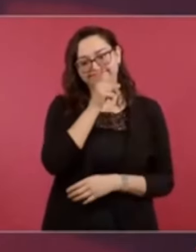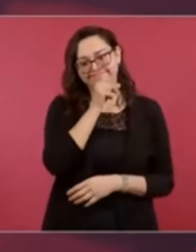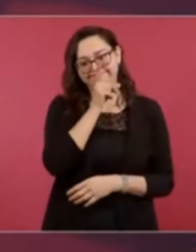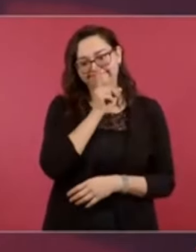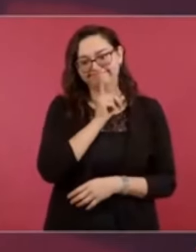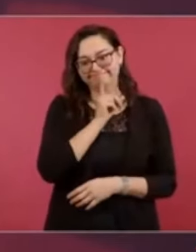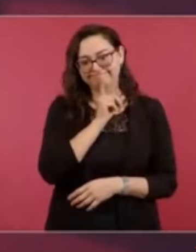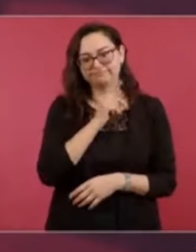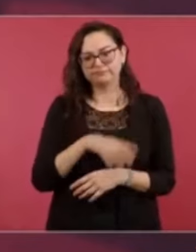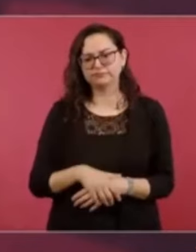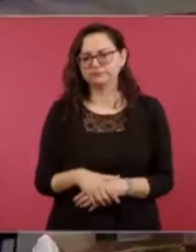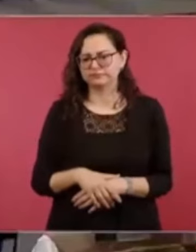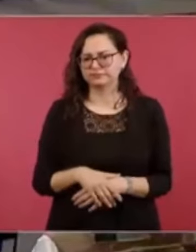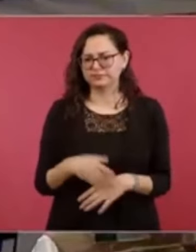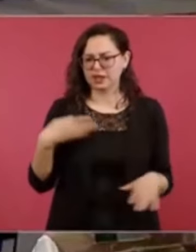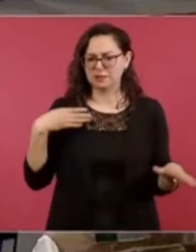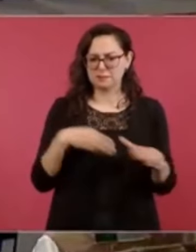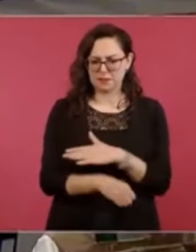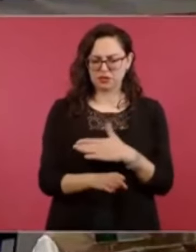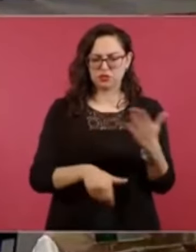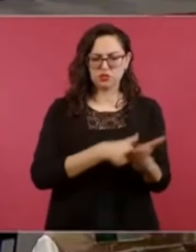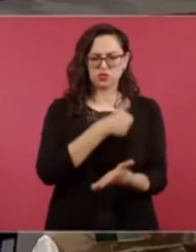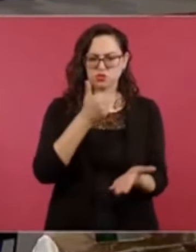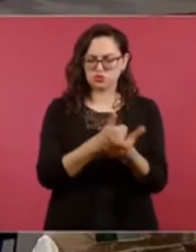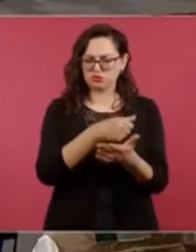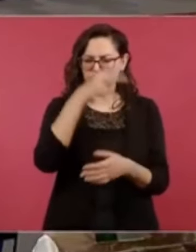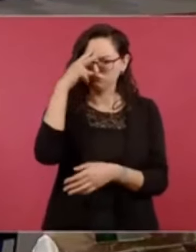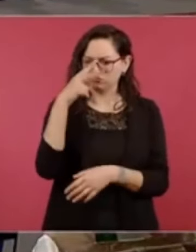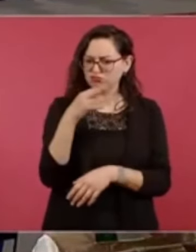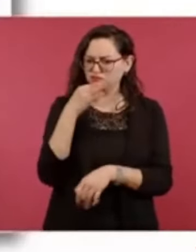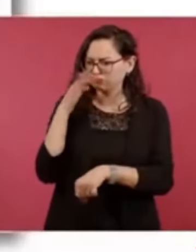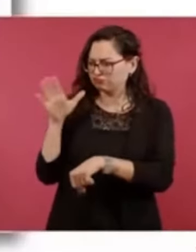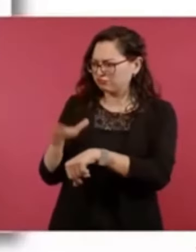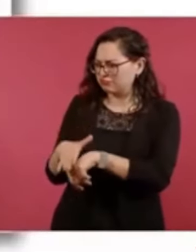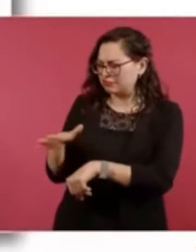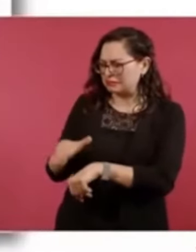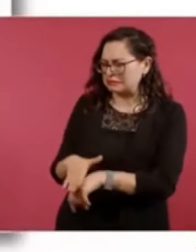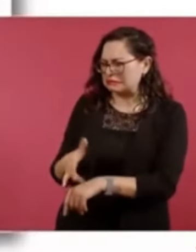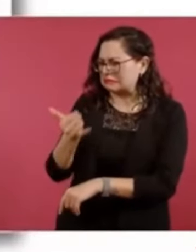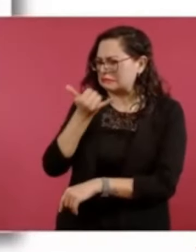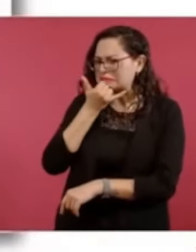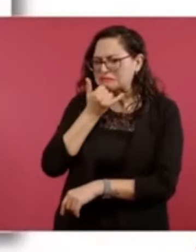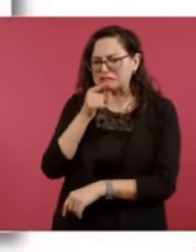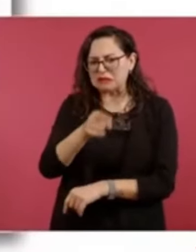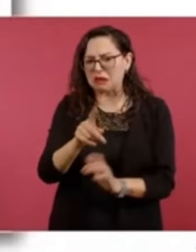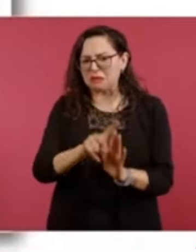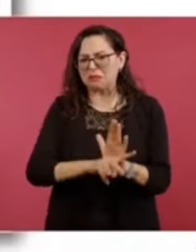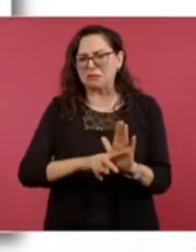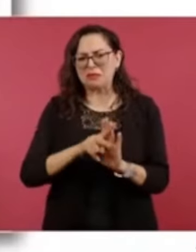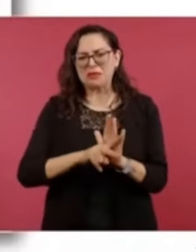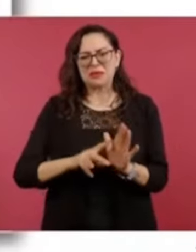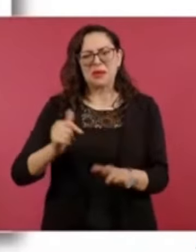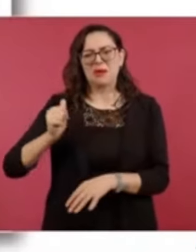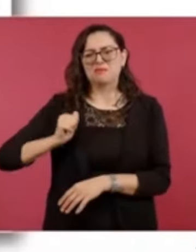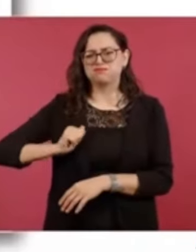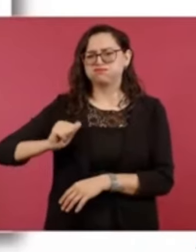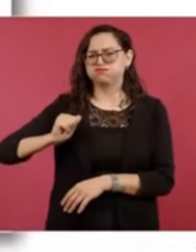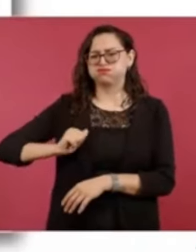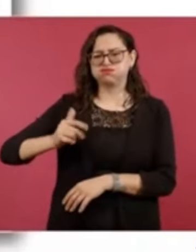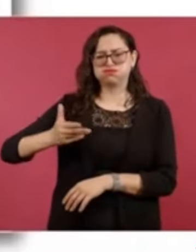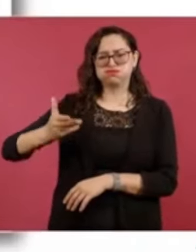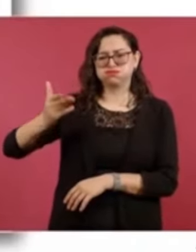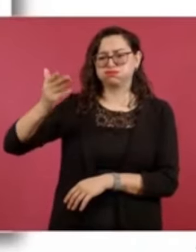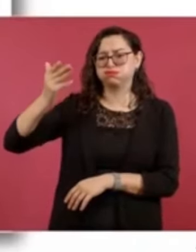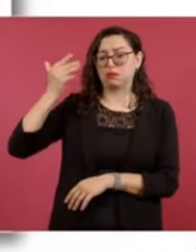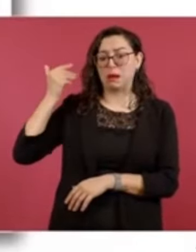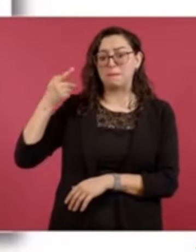La dirección del Metro de la Ciudad de México aseguró que el video no es reciente y no corresponde al